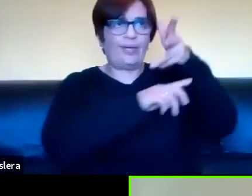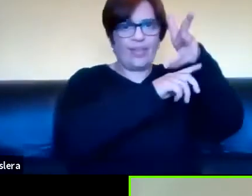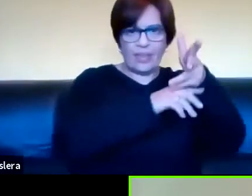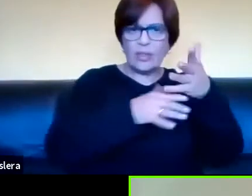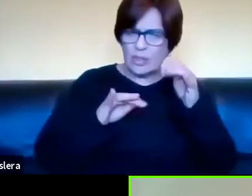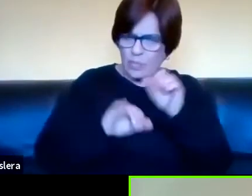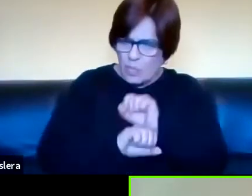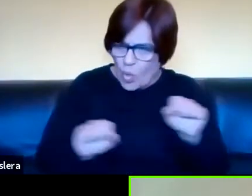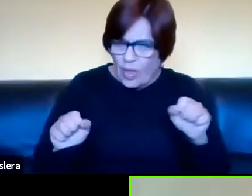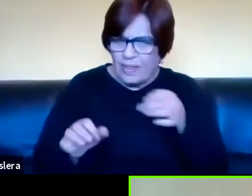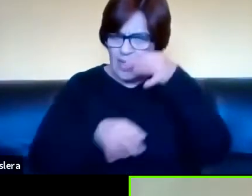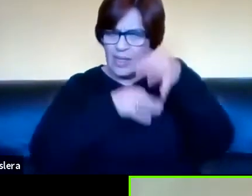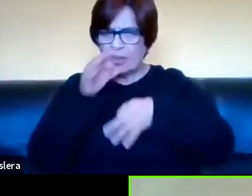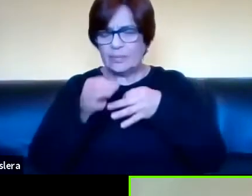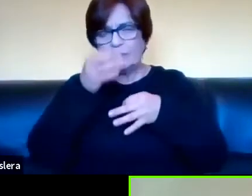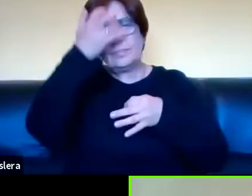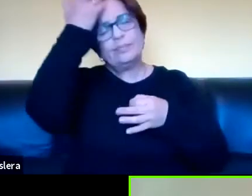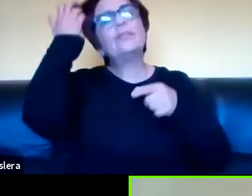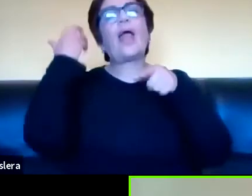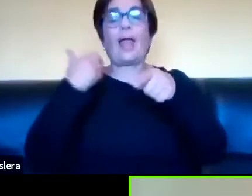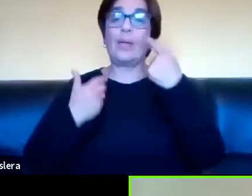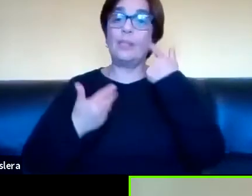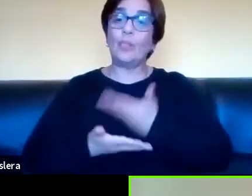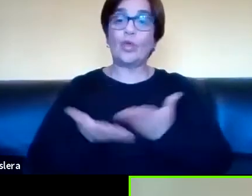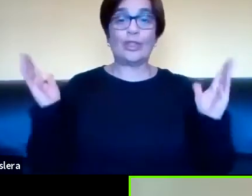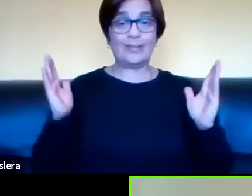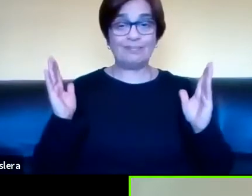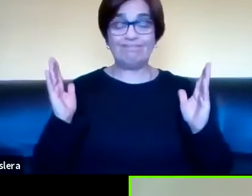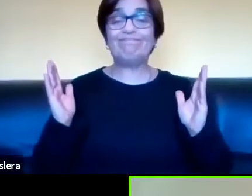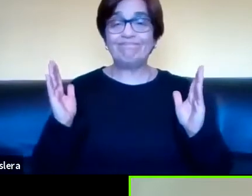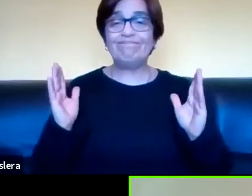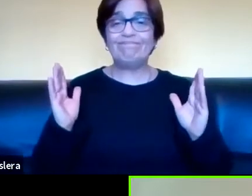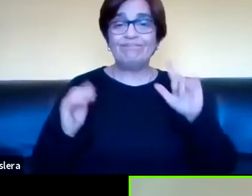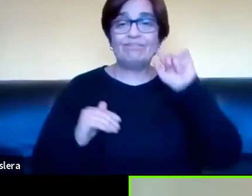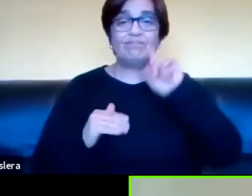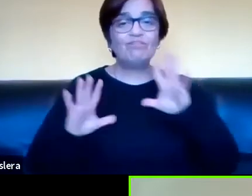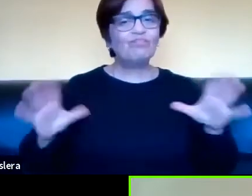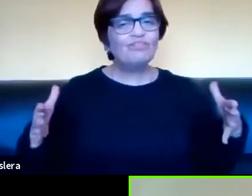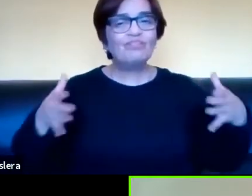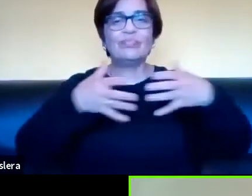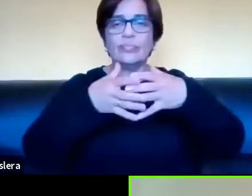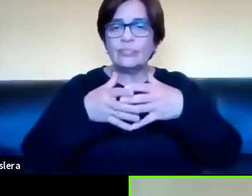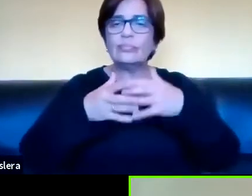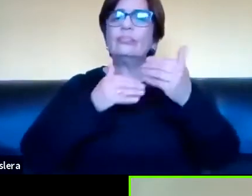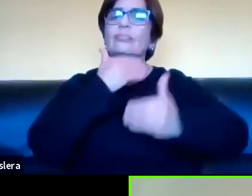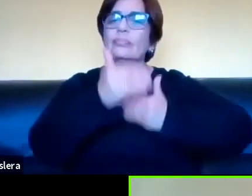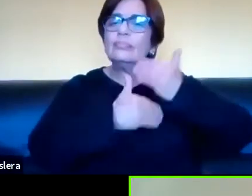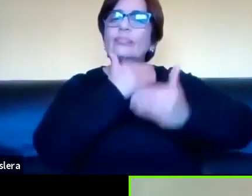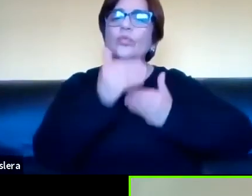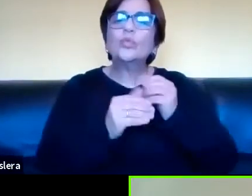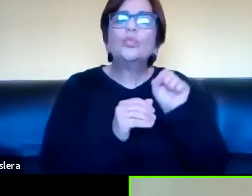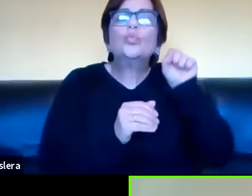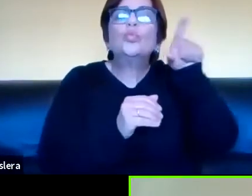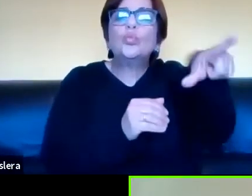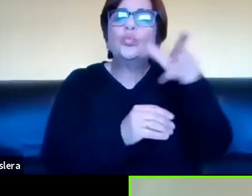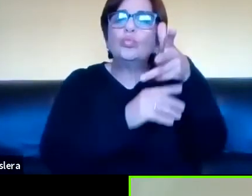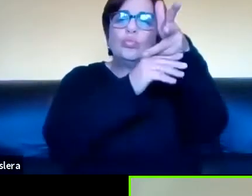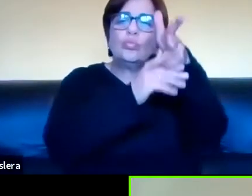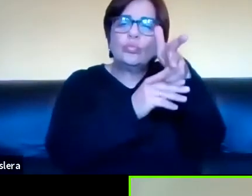audios? Entonces, bueno, yo ahí yo demostré que la comunidad sorda está generando su cultura letrada,